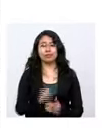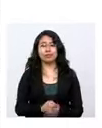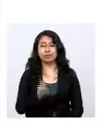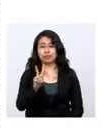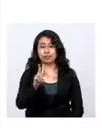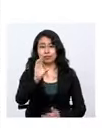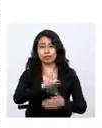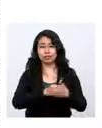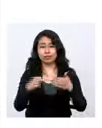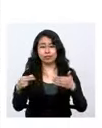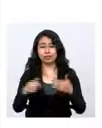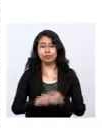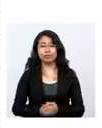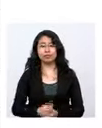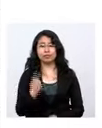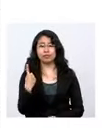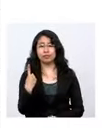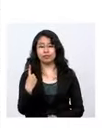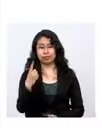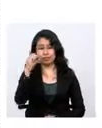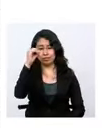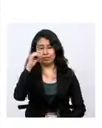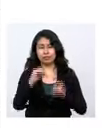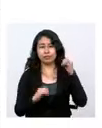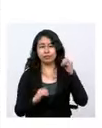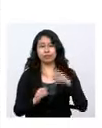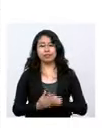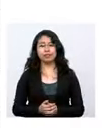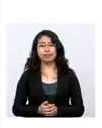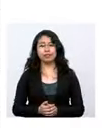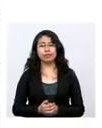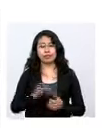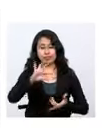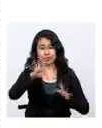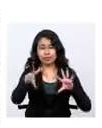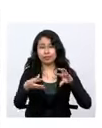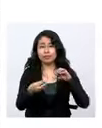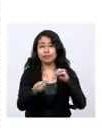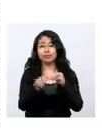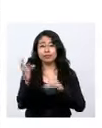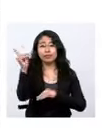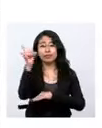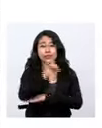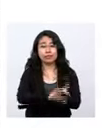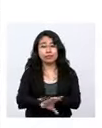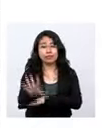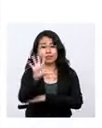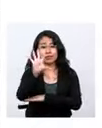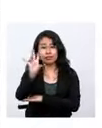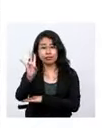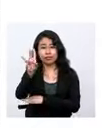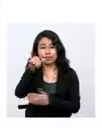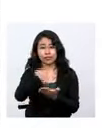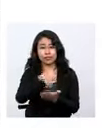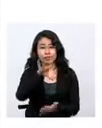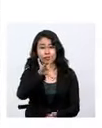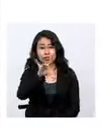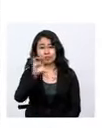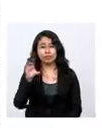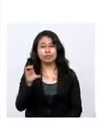2 Chuquisaca y 1 Oruro, haciendo un total acumulado de 7.800